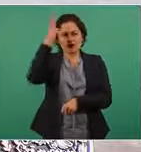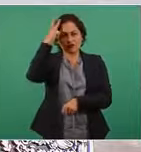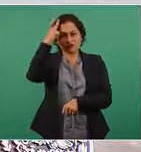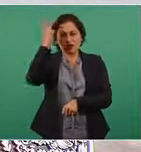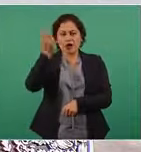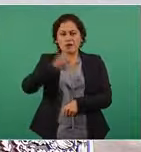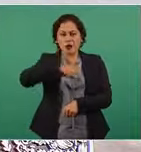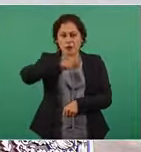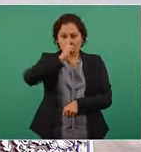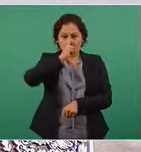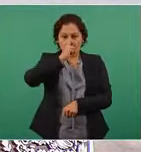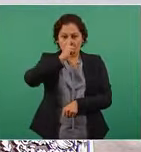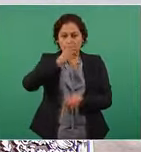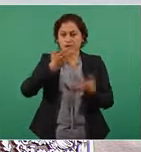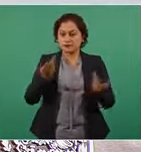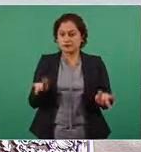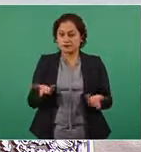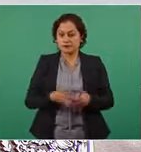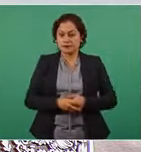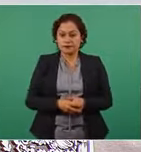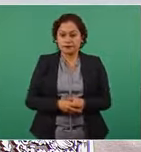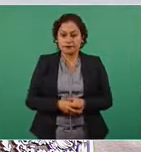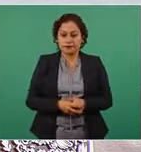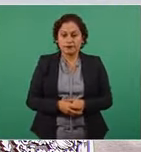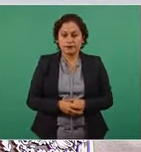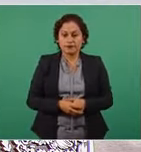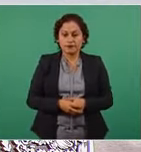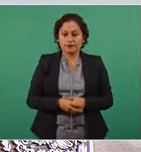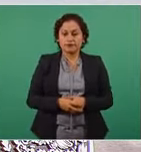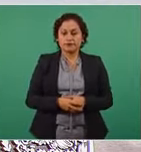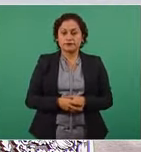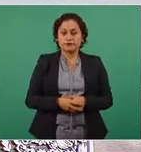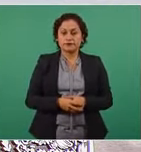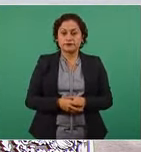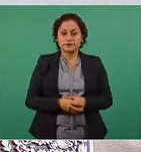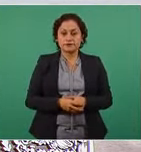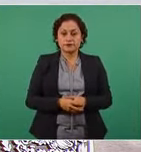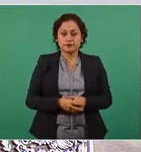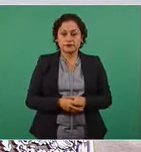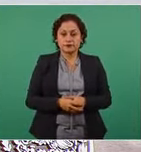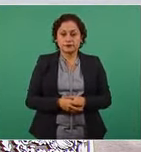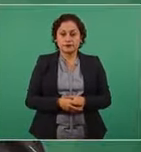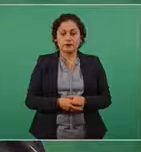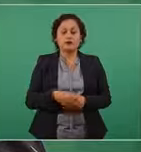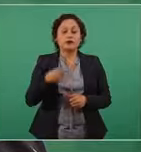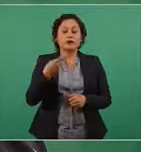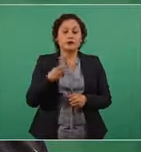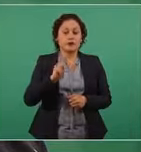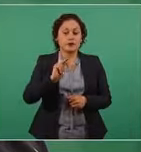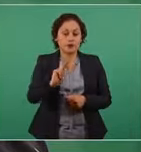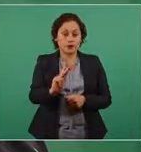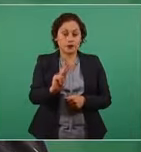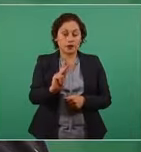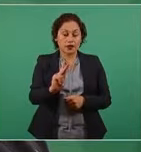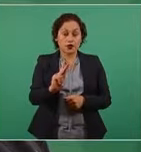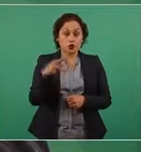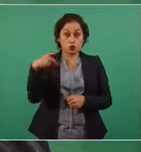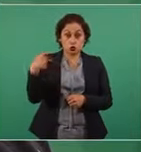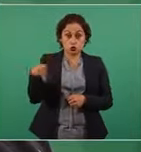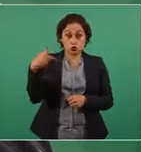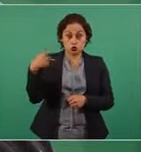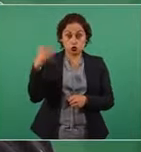y la única posibilidad que tenía su proyecto